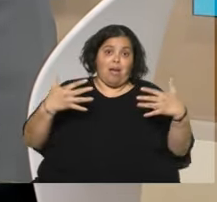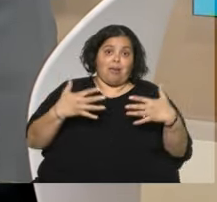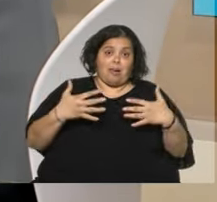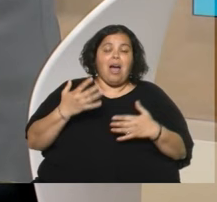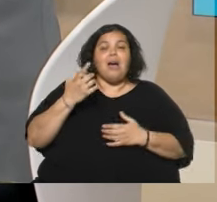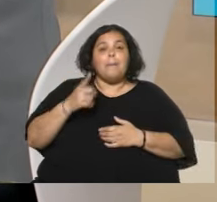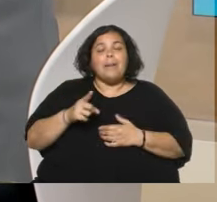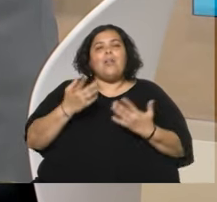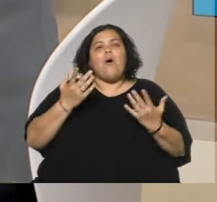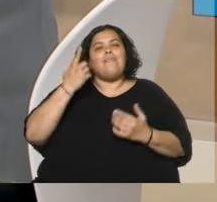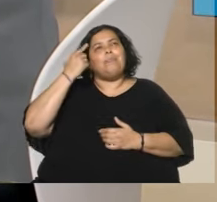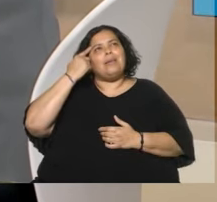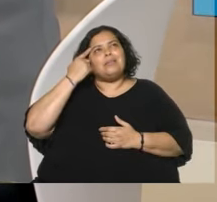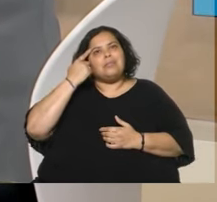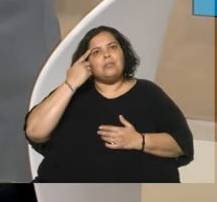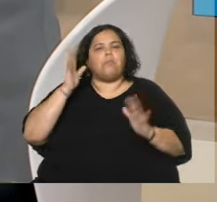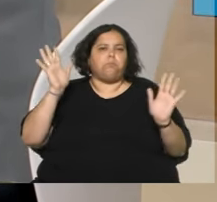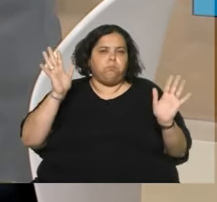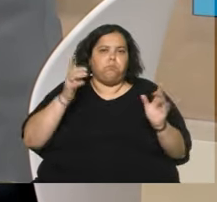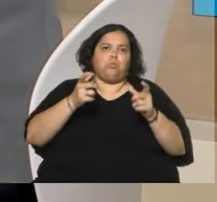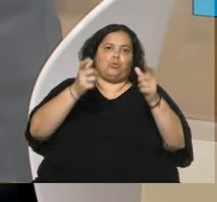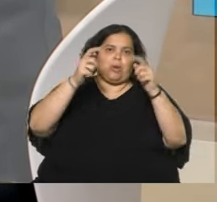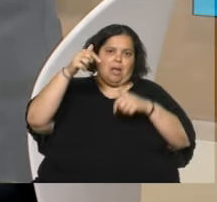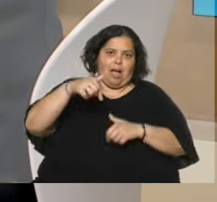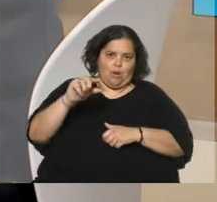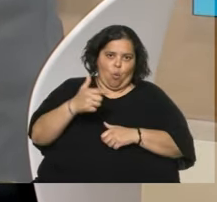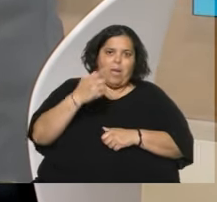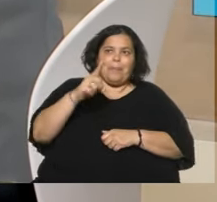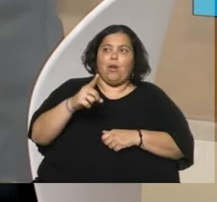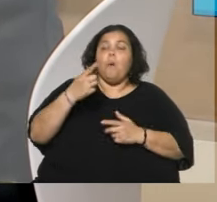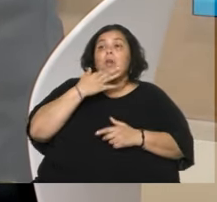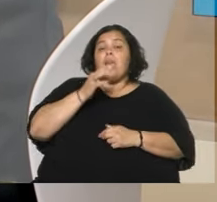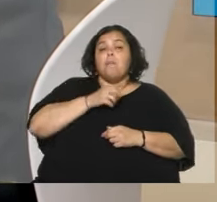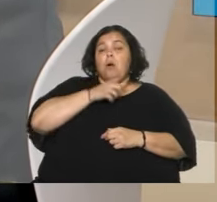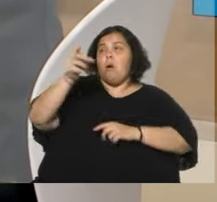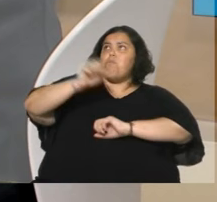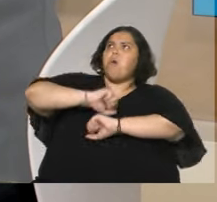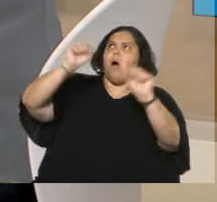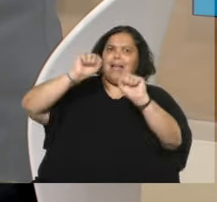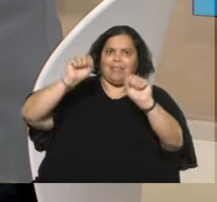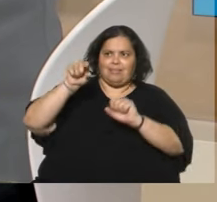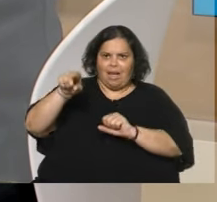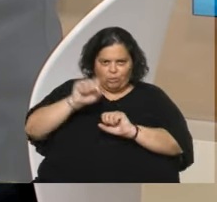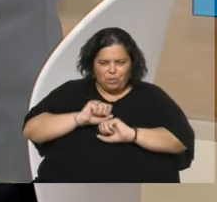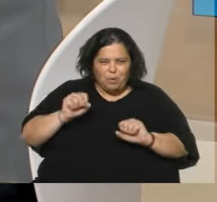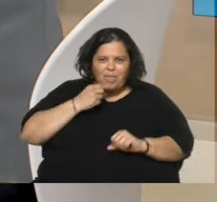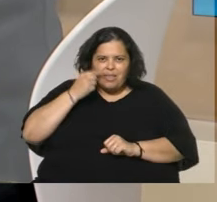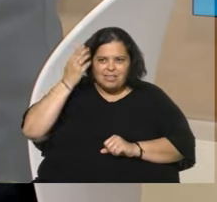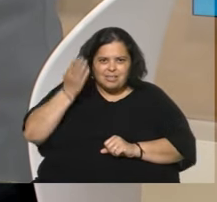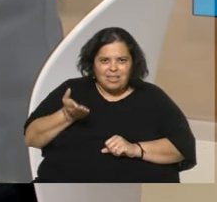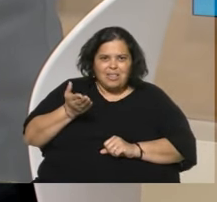es que uno piensa, cuando hay, yo me imagino que por suerte acá no ha ocurrido, un atentado, ¿se puede condenar el atentado y decir